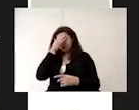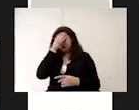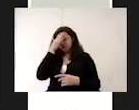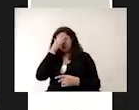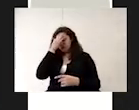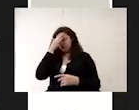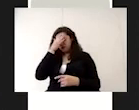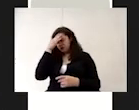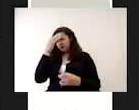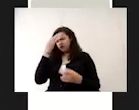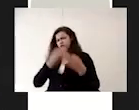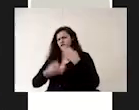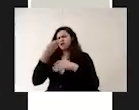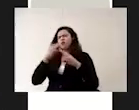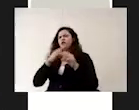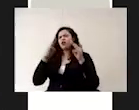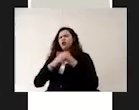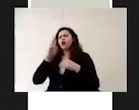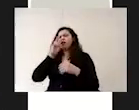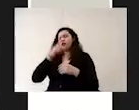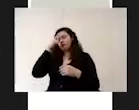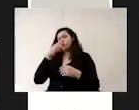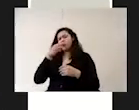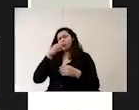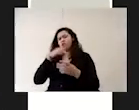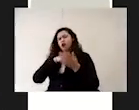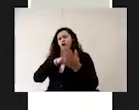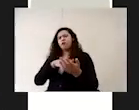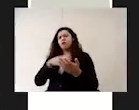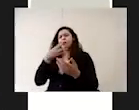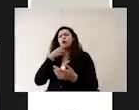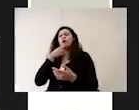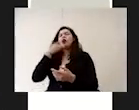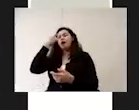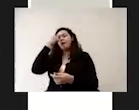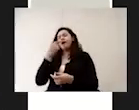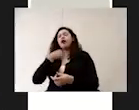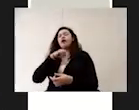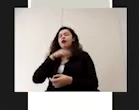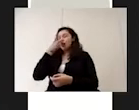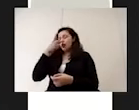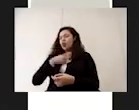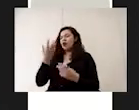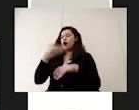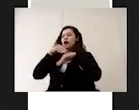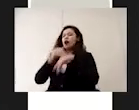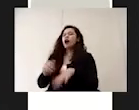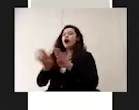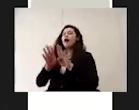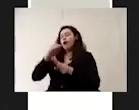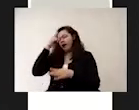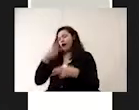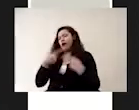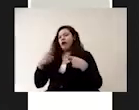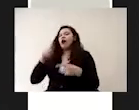todos esos materiales visuales que sirven de apoyo para indicarnos cómo debe ser el comportamiento de una persona